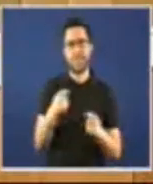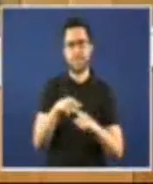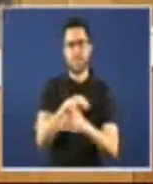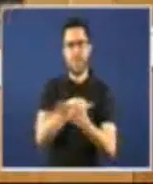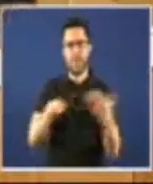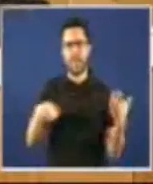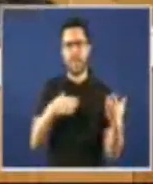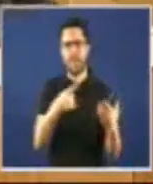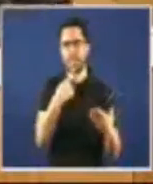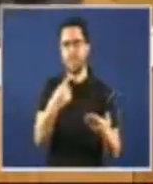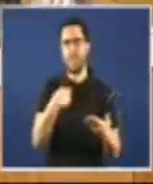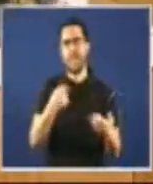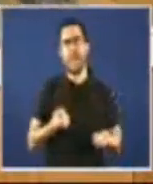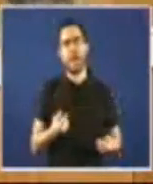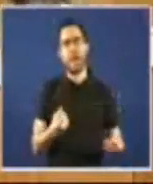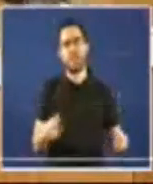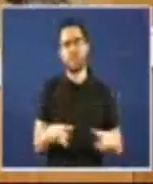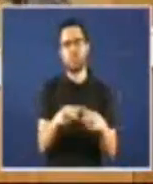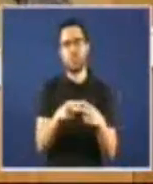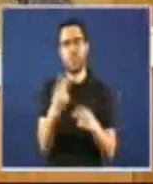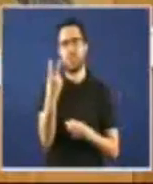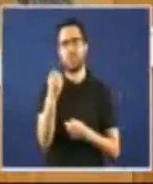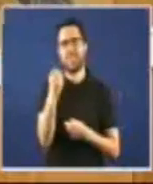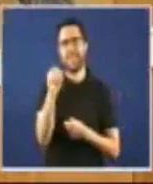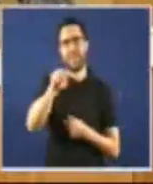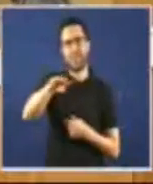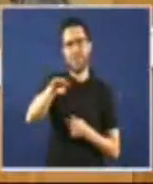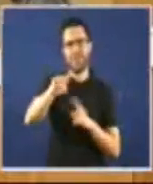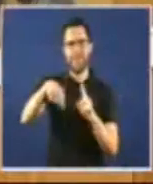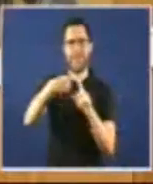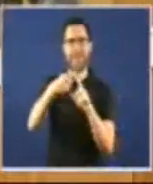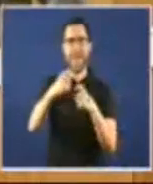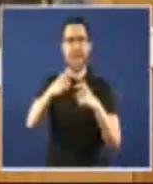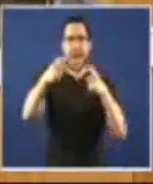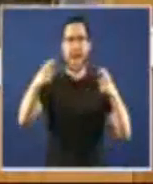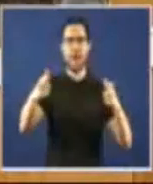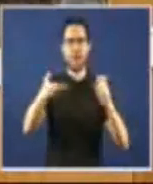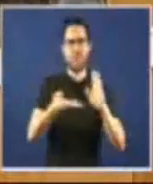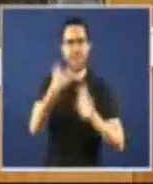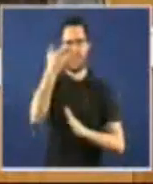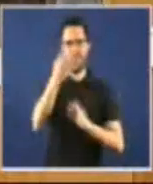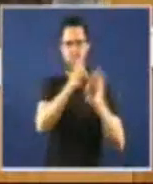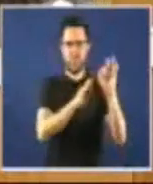falazmente que o gasto social para o 2014 aumenta en proporción. Pois non.